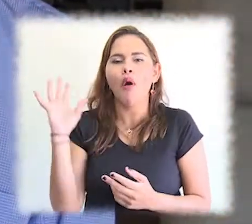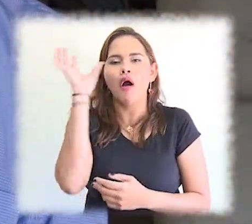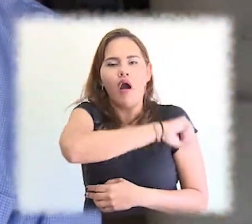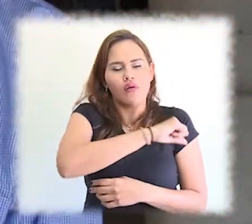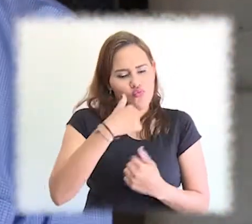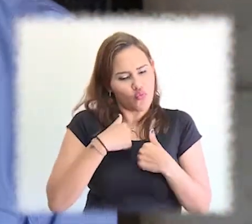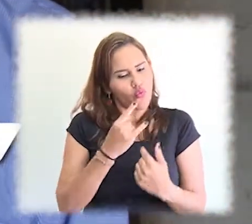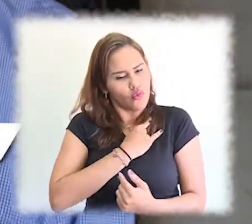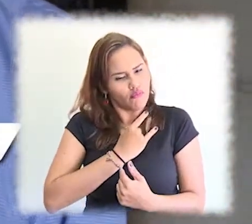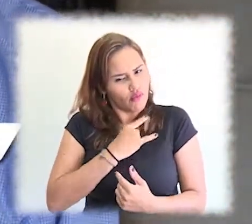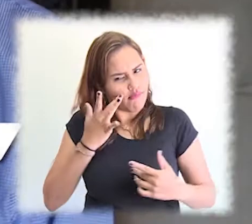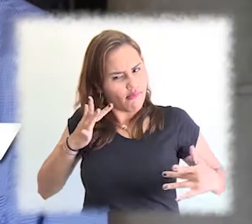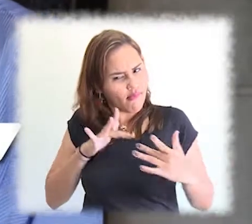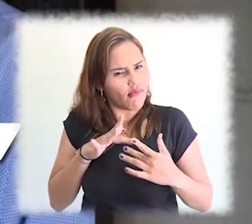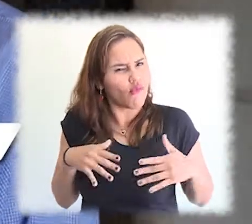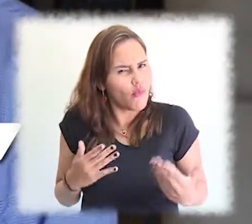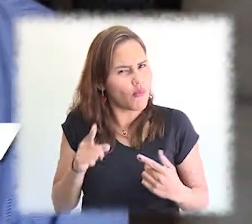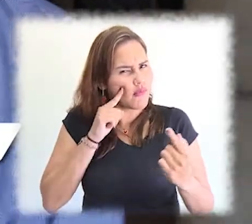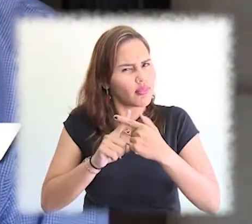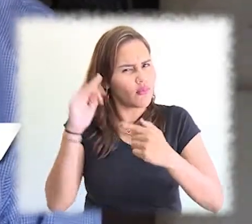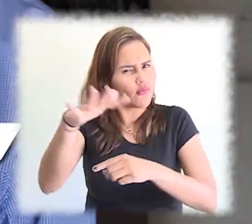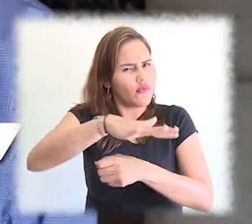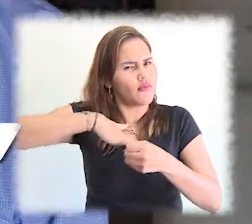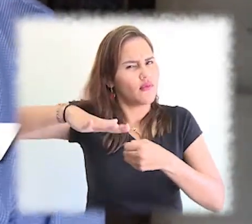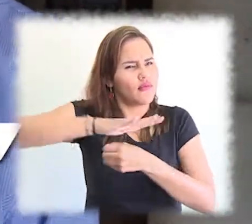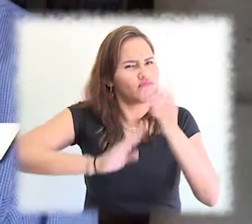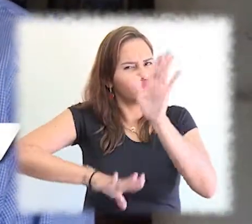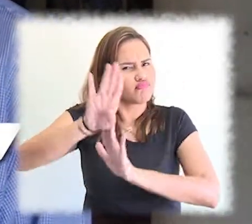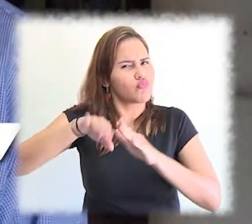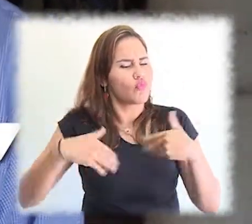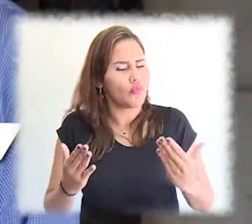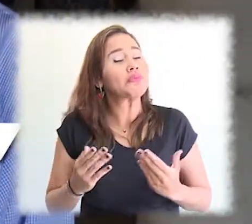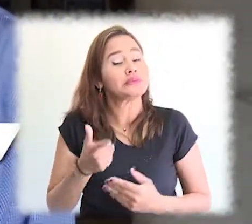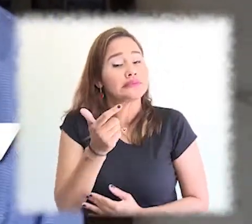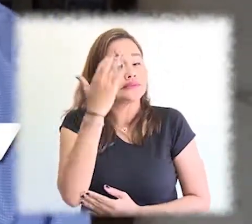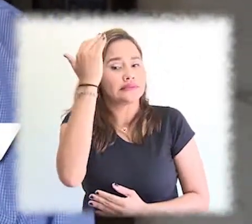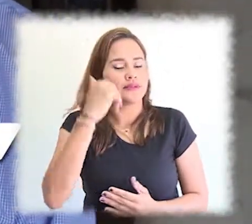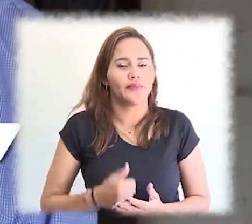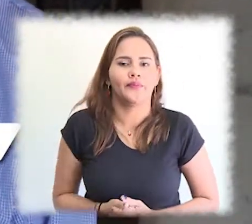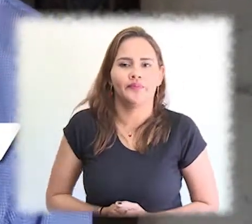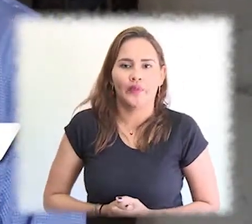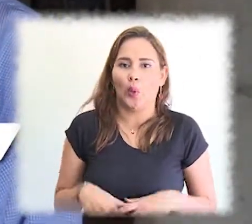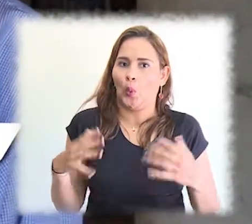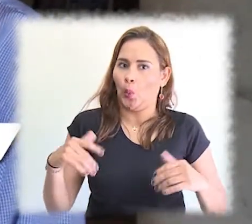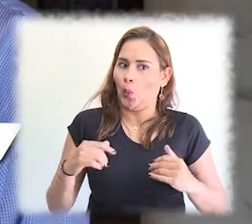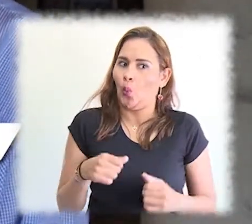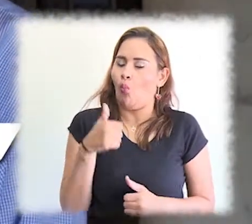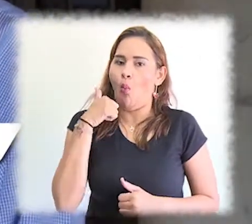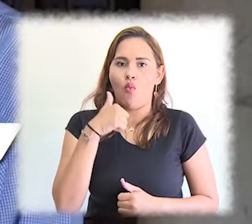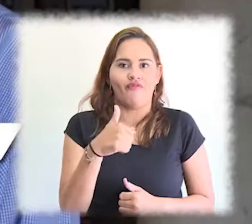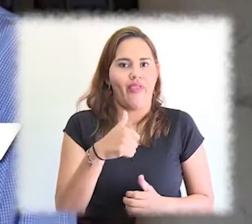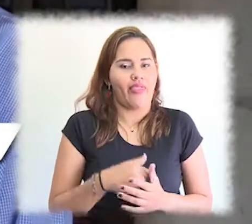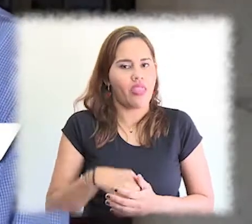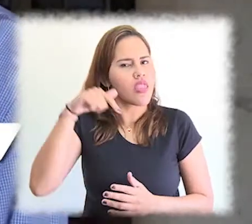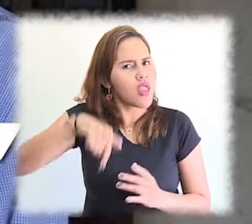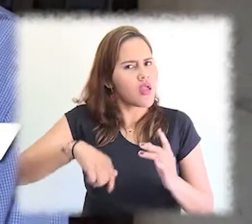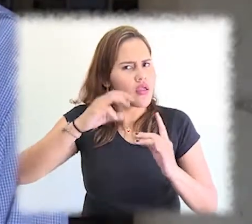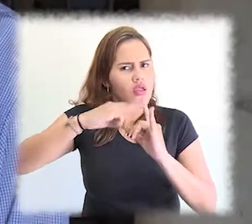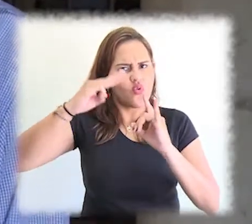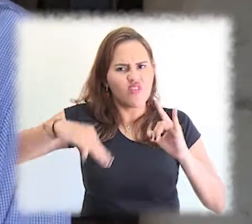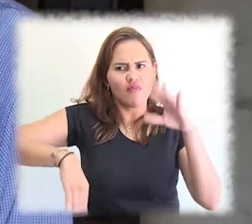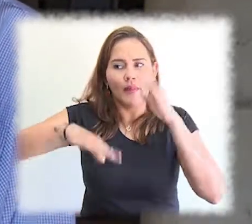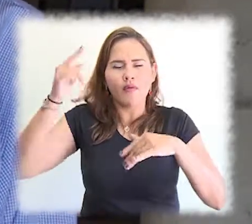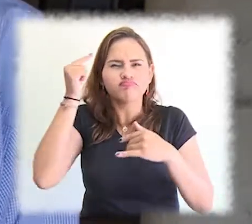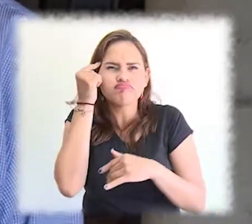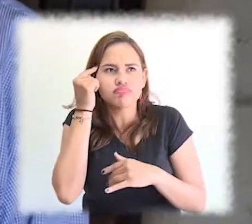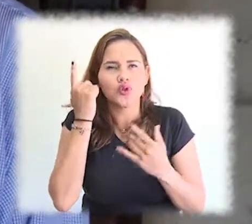muchísimo que aquí estén pensando en términos de competitividad de ciencia y tecnología que